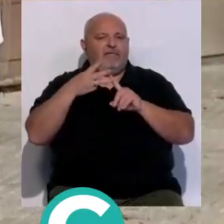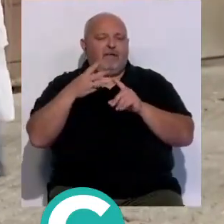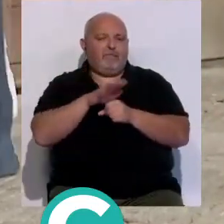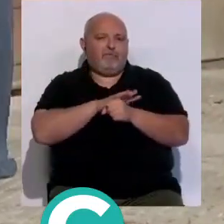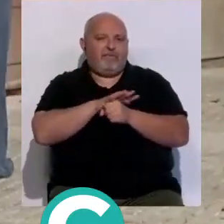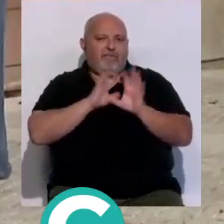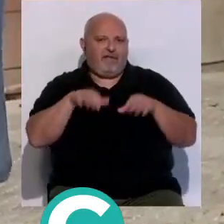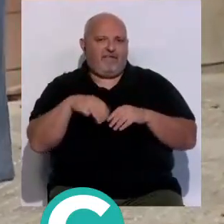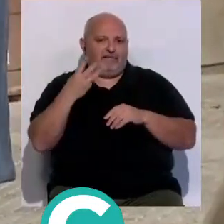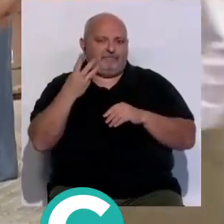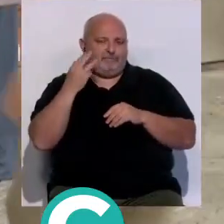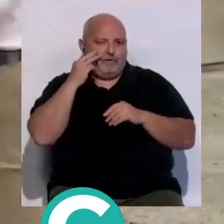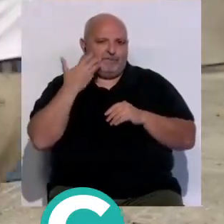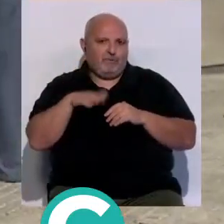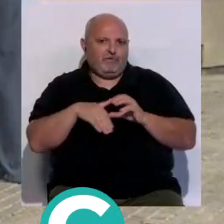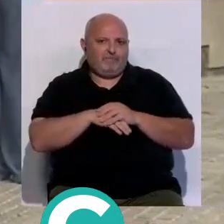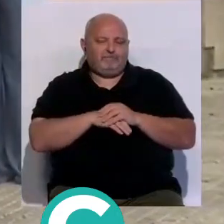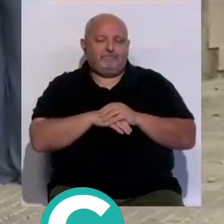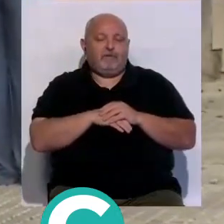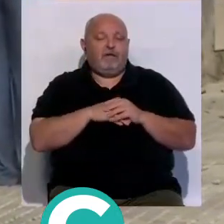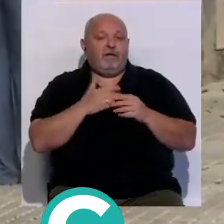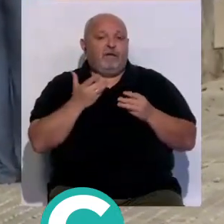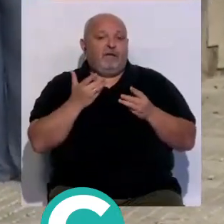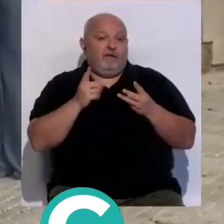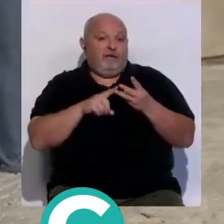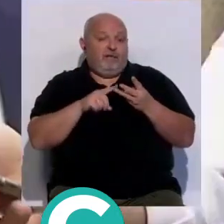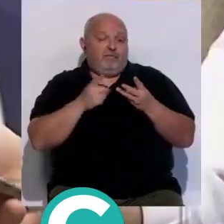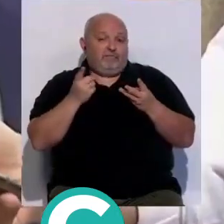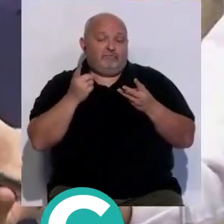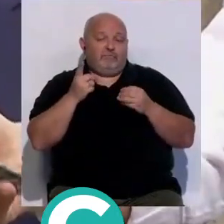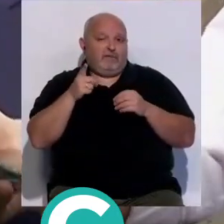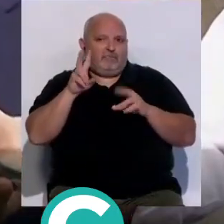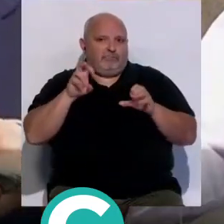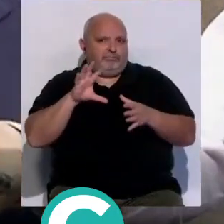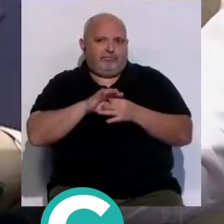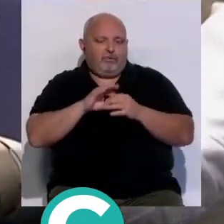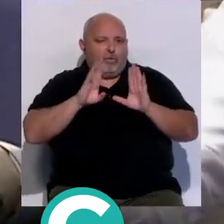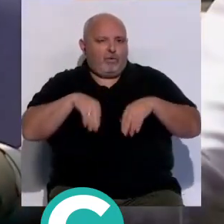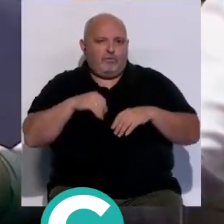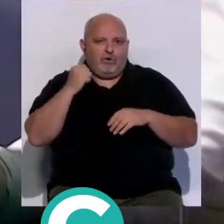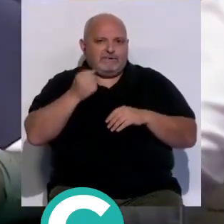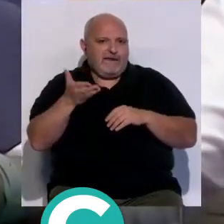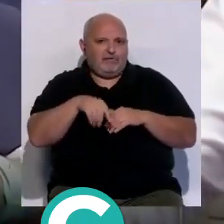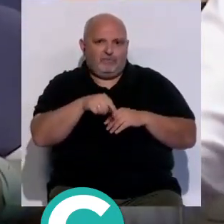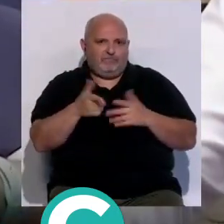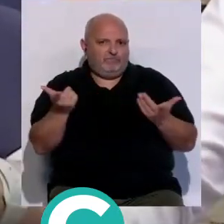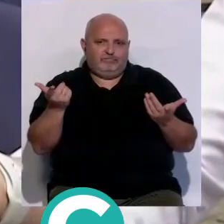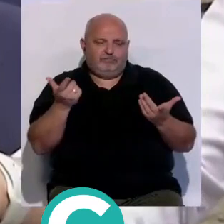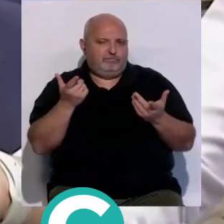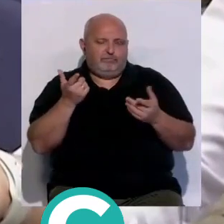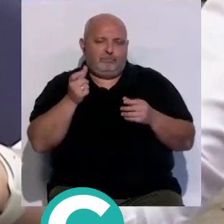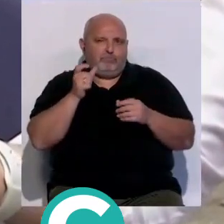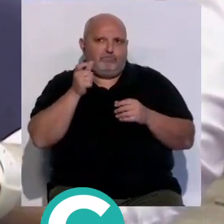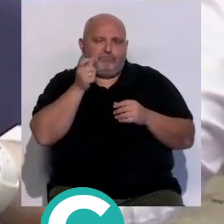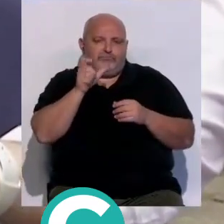provincia de Cádiz pues condenamos de manera enérgica este último asesinato por